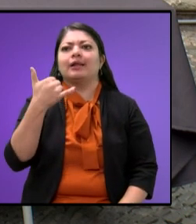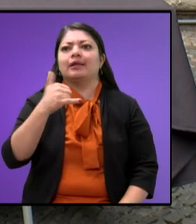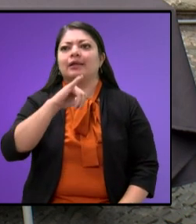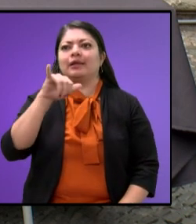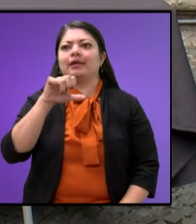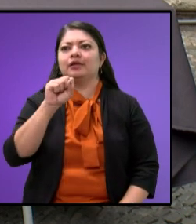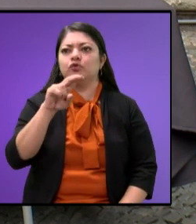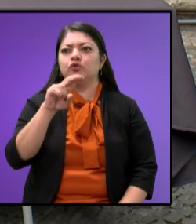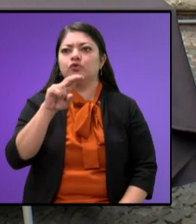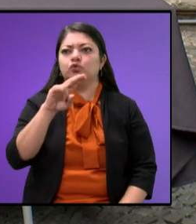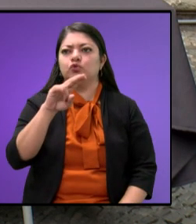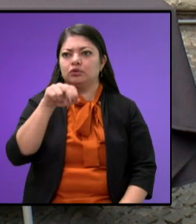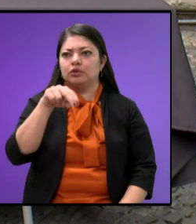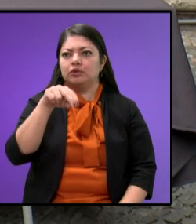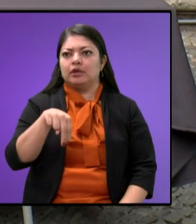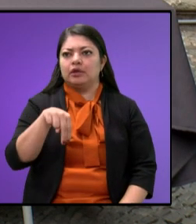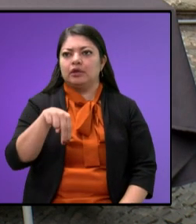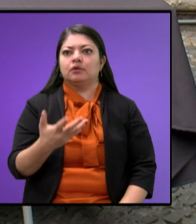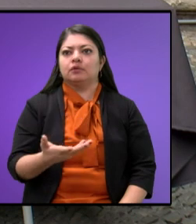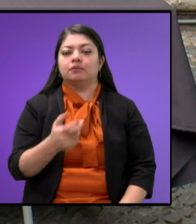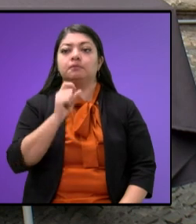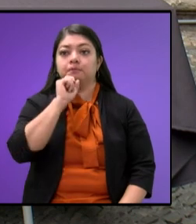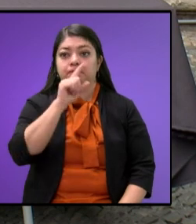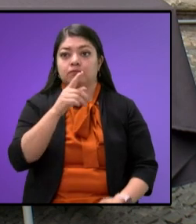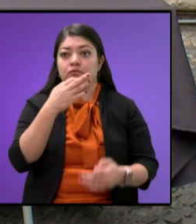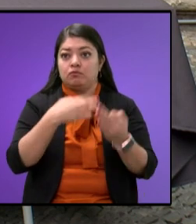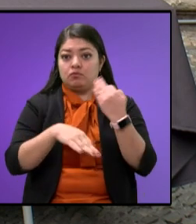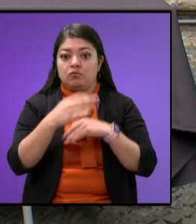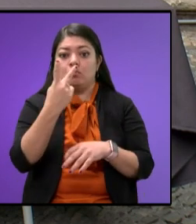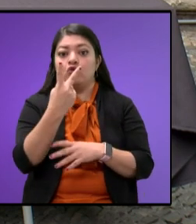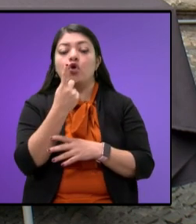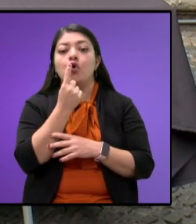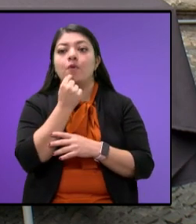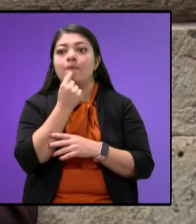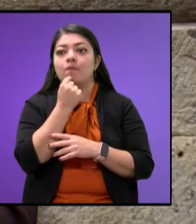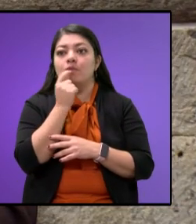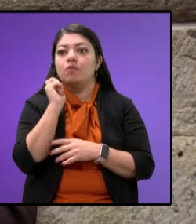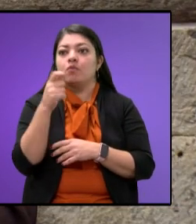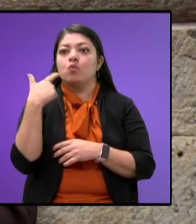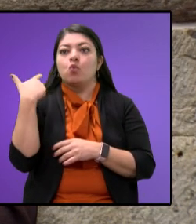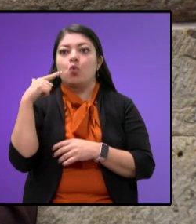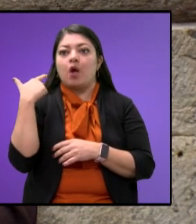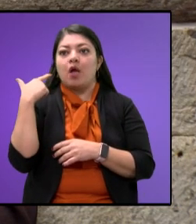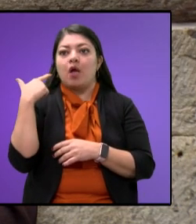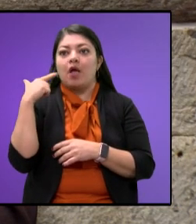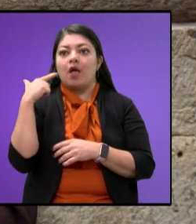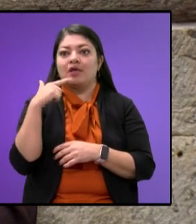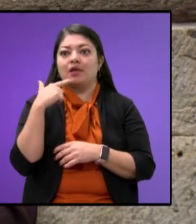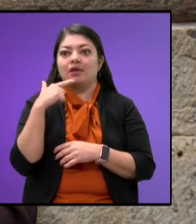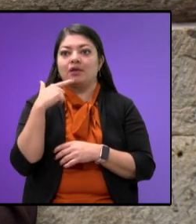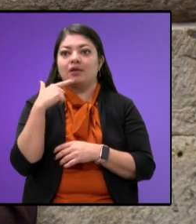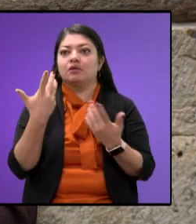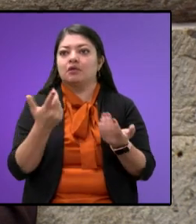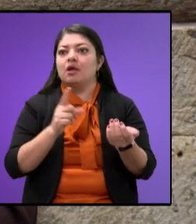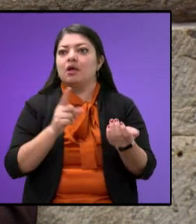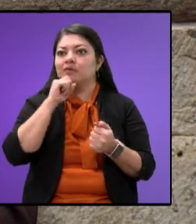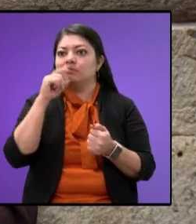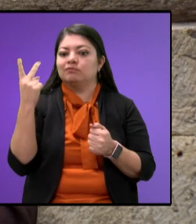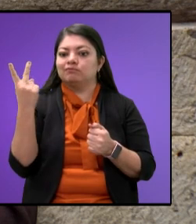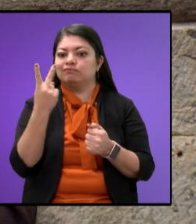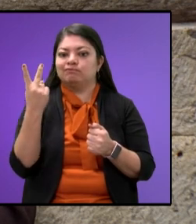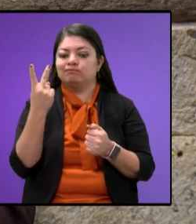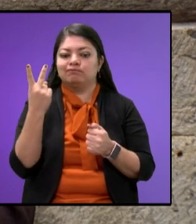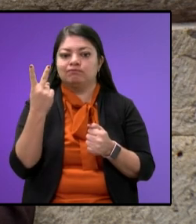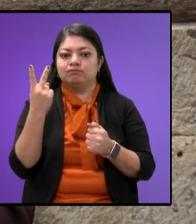N. Aquellos dos policías de Guadalajara que se ensañaron con